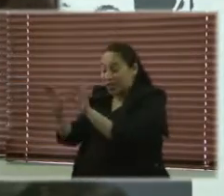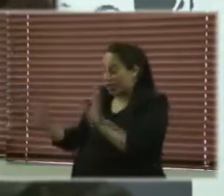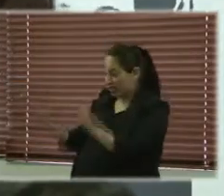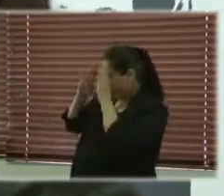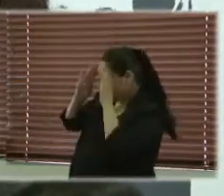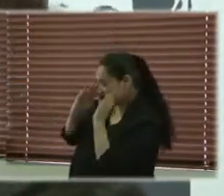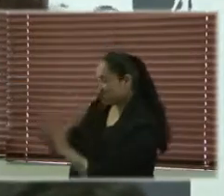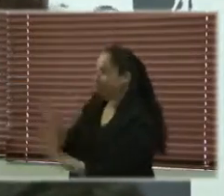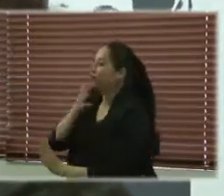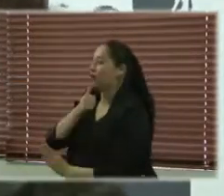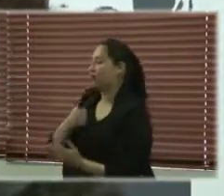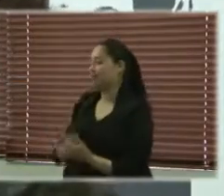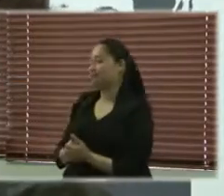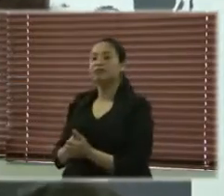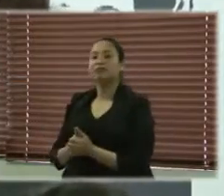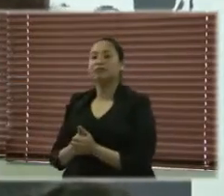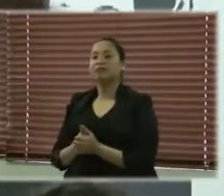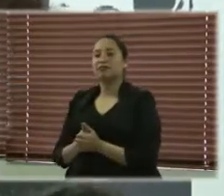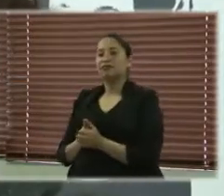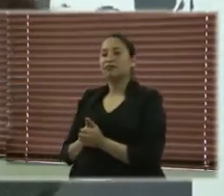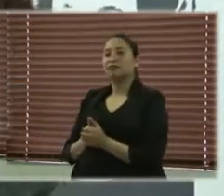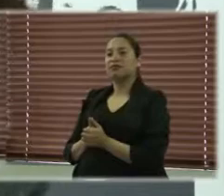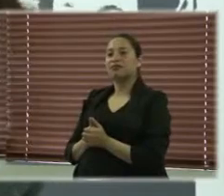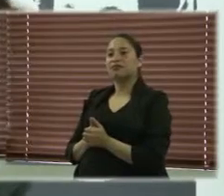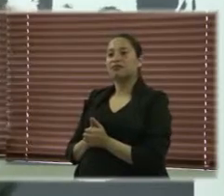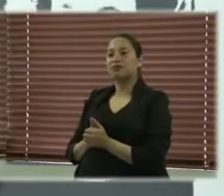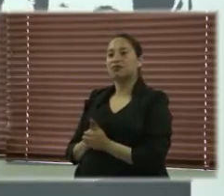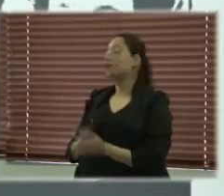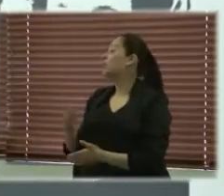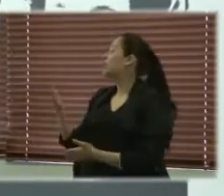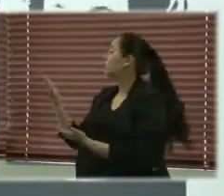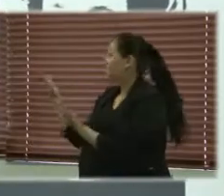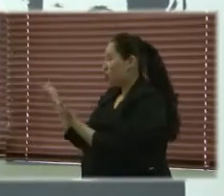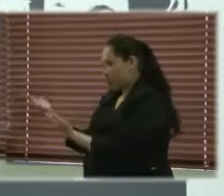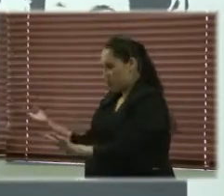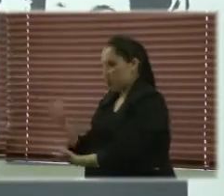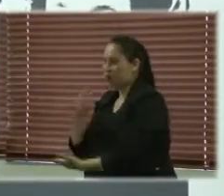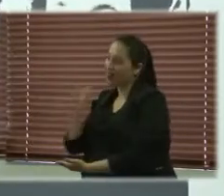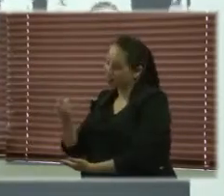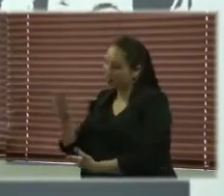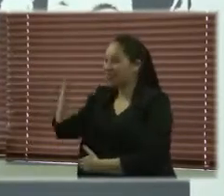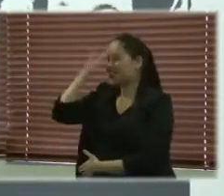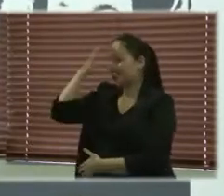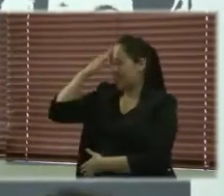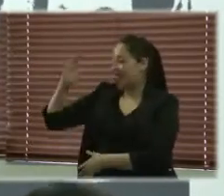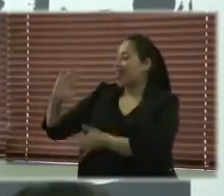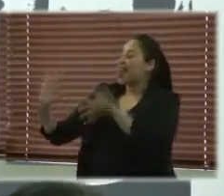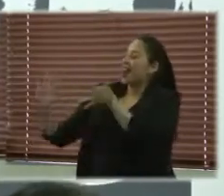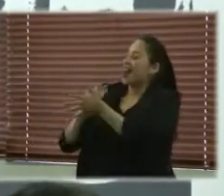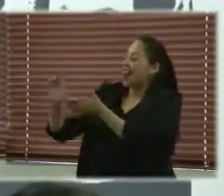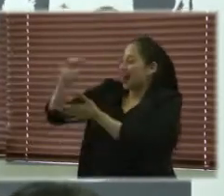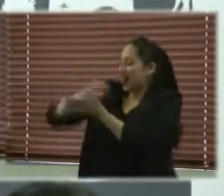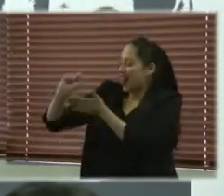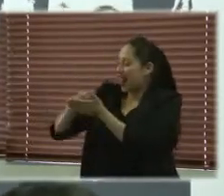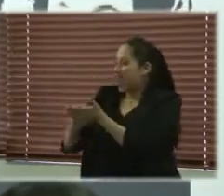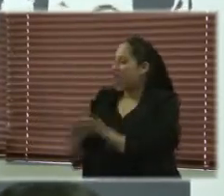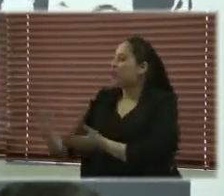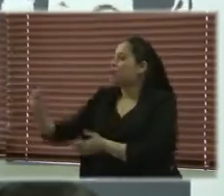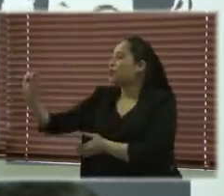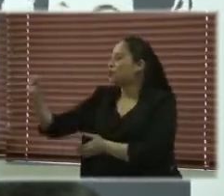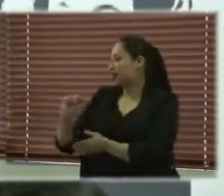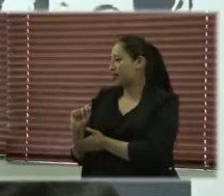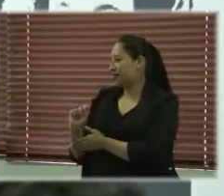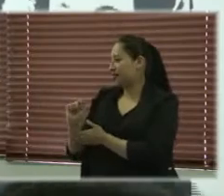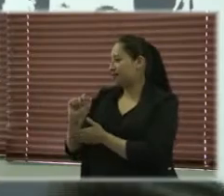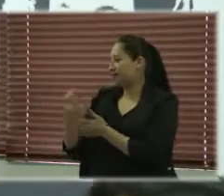como tú dices hay muy poco registro, muy poca información sobre mujeres con discapacidad.